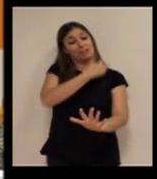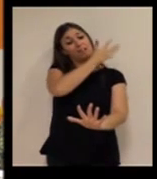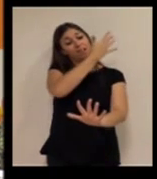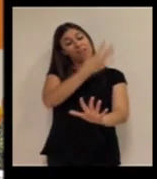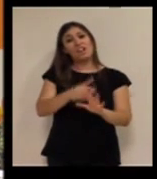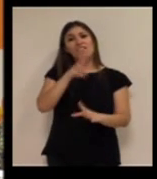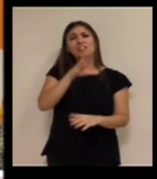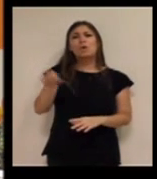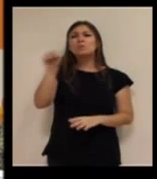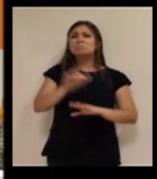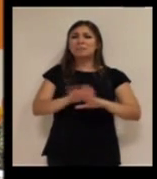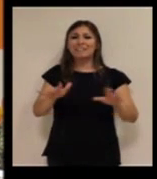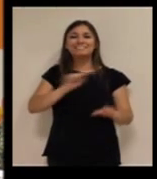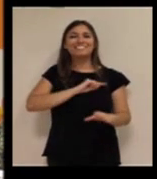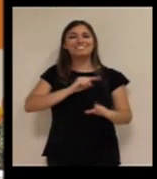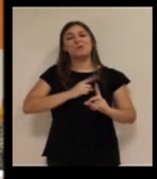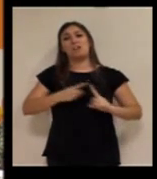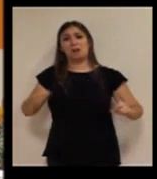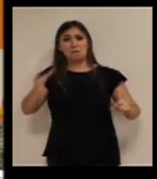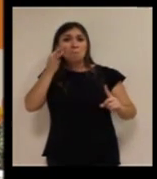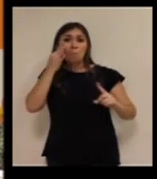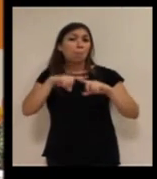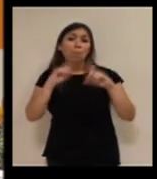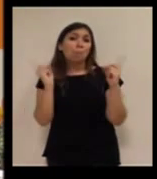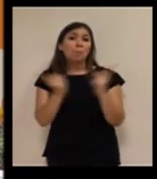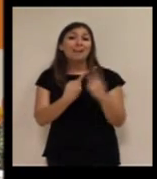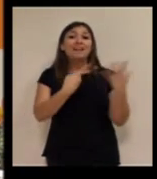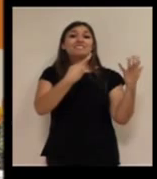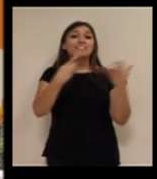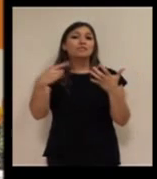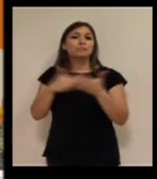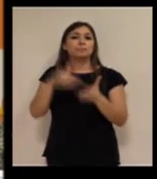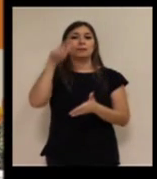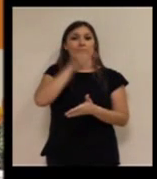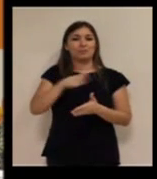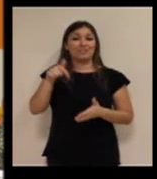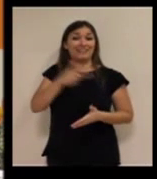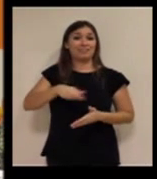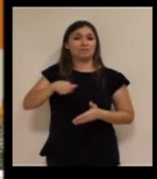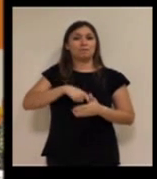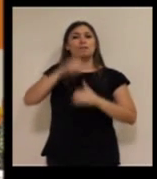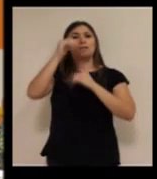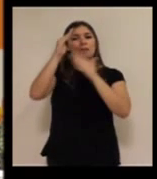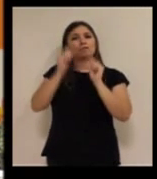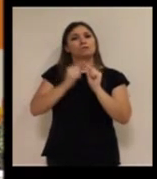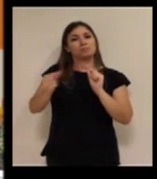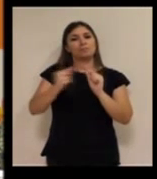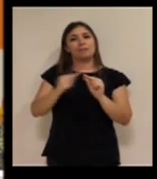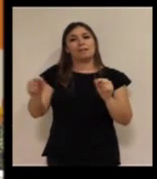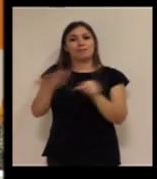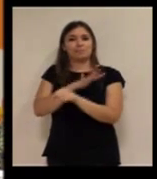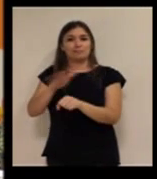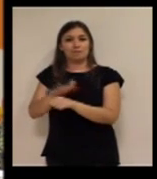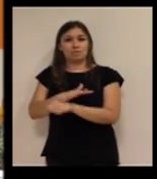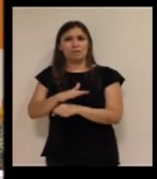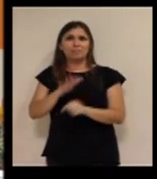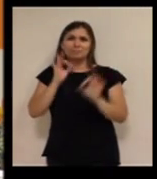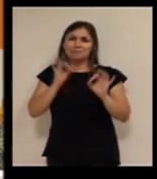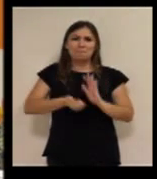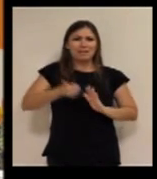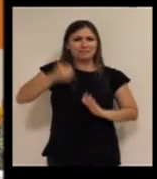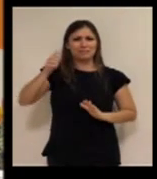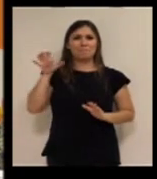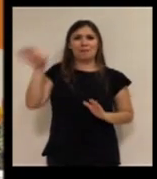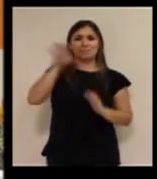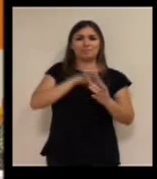tarde, nada más, porque parece mucho tiempo, pero no es tanto, de 600.000 personas teleasistidas en España y muchas más que hay evidentemente en